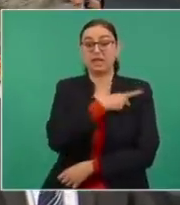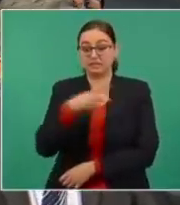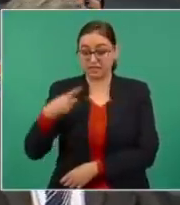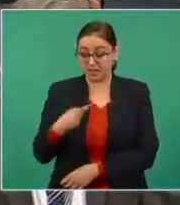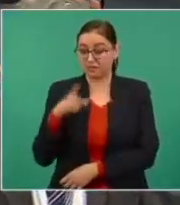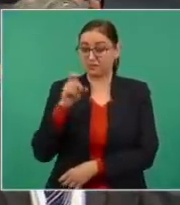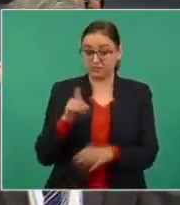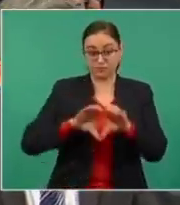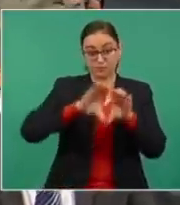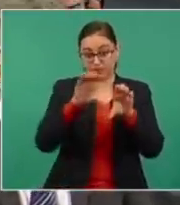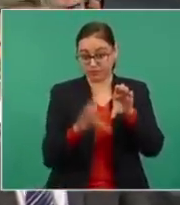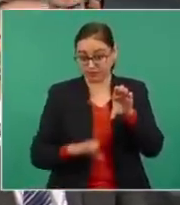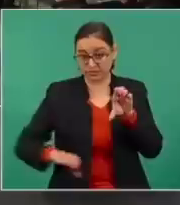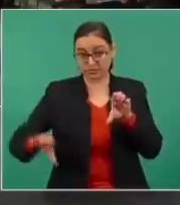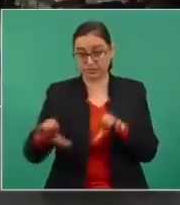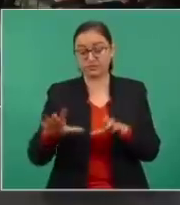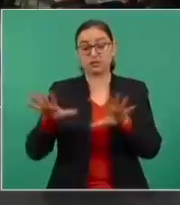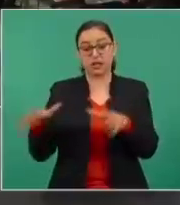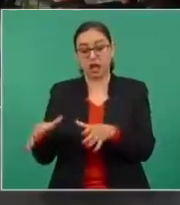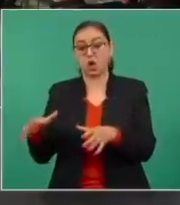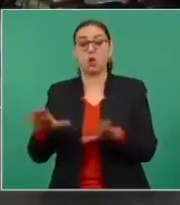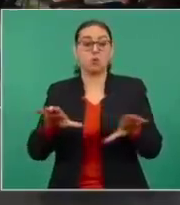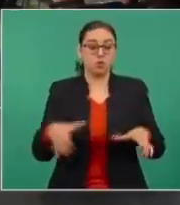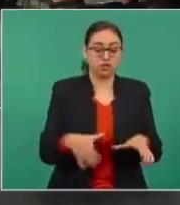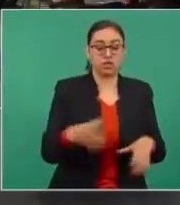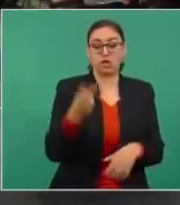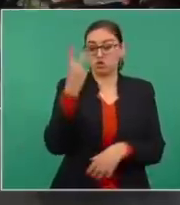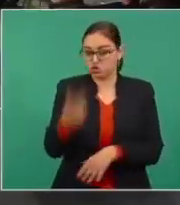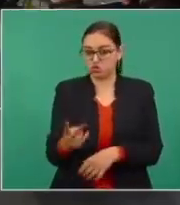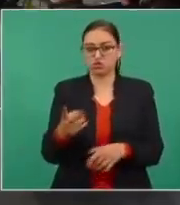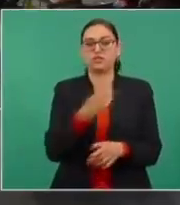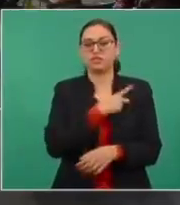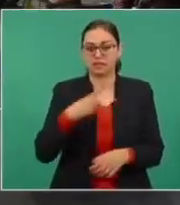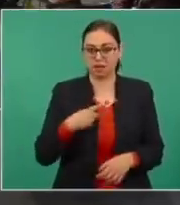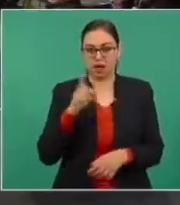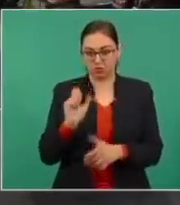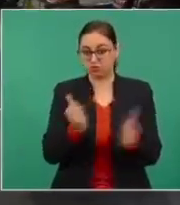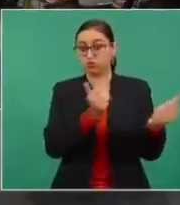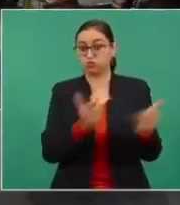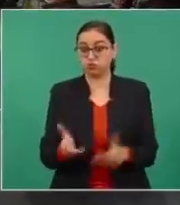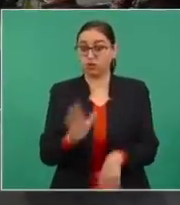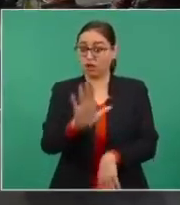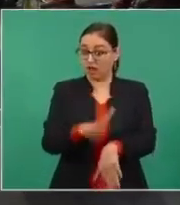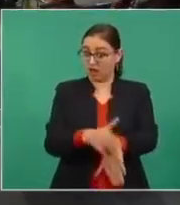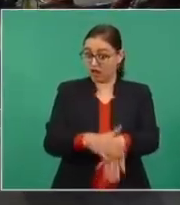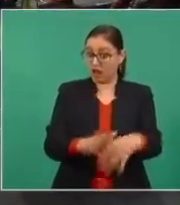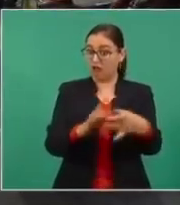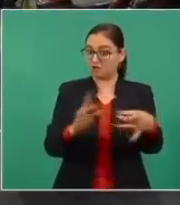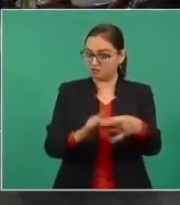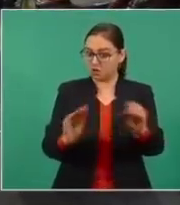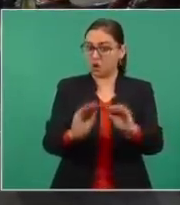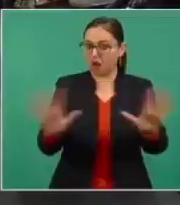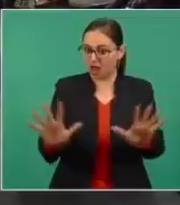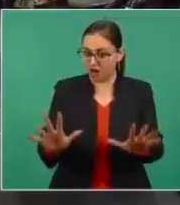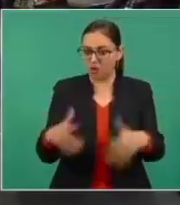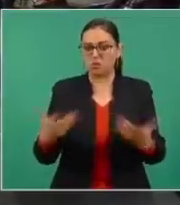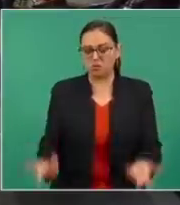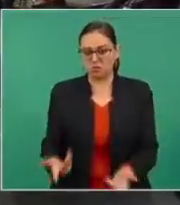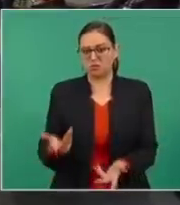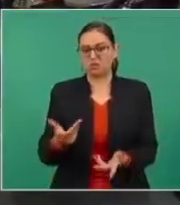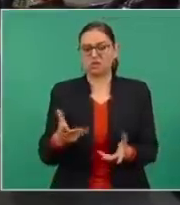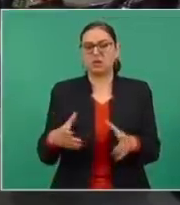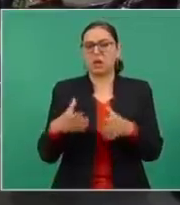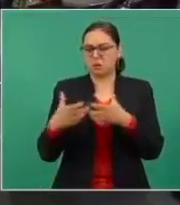manantial a la comunidad de San Pedro y San Pablo Ayutla Mije. Aclaramos que no nos oponemos a la disolución de la